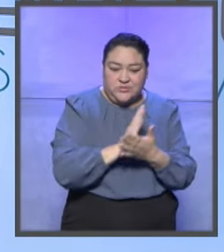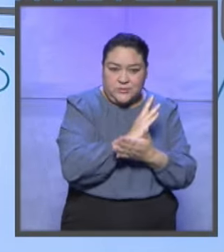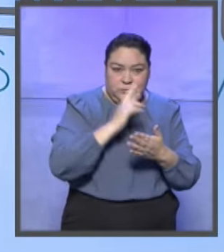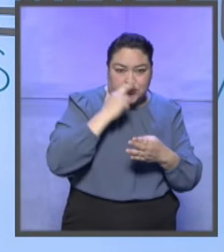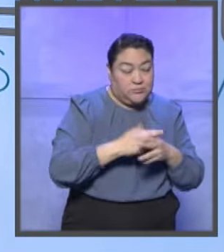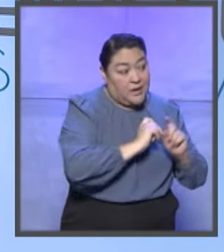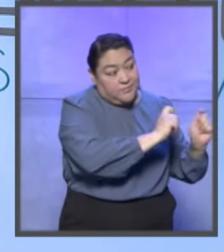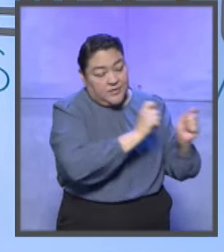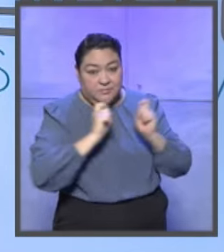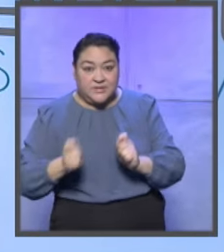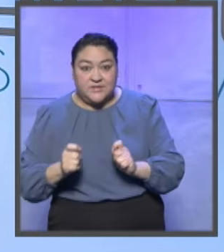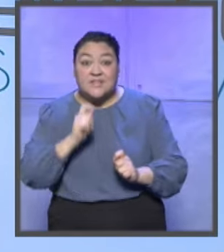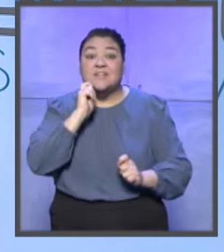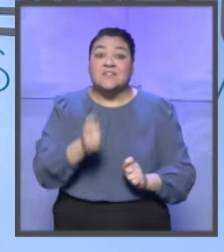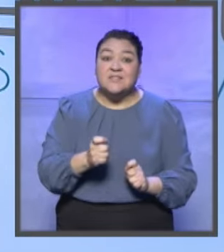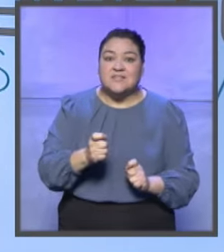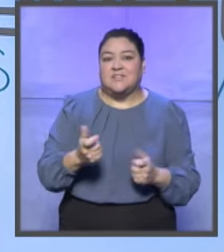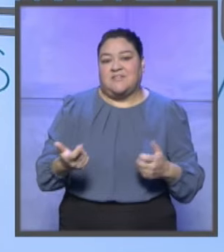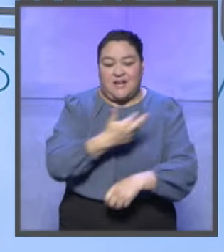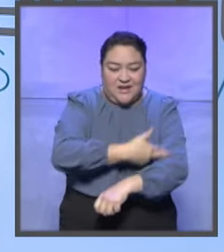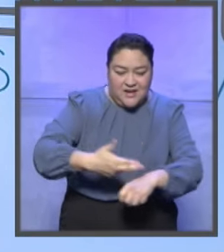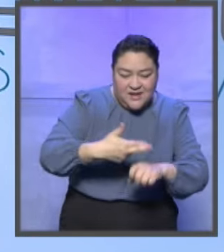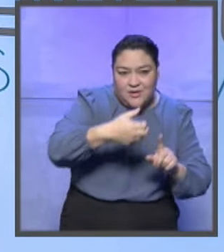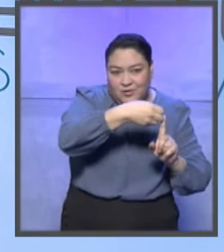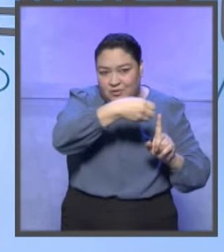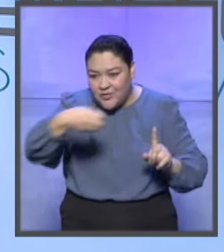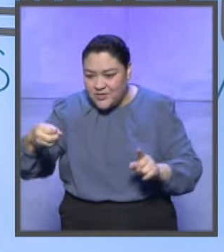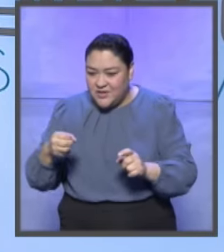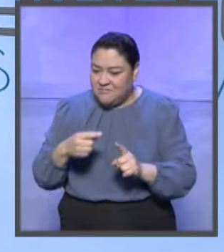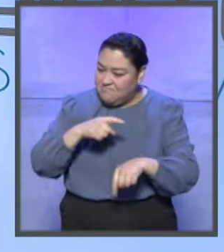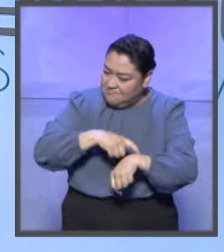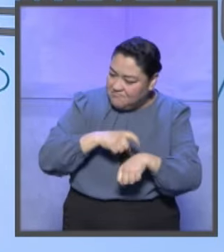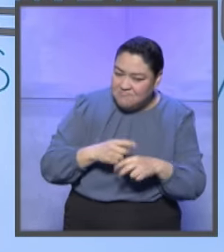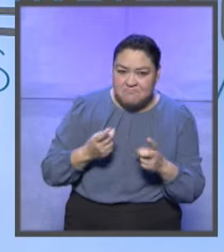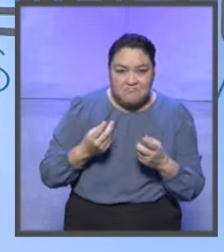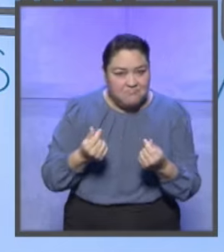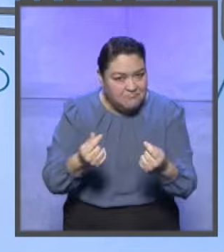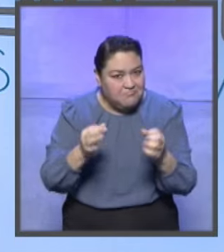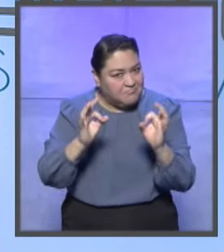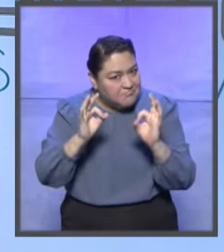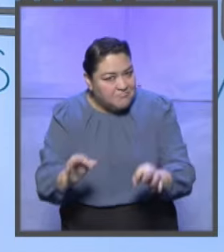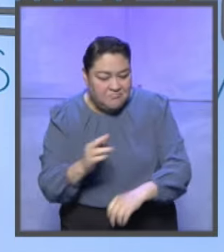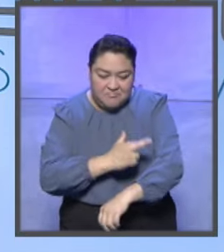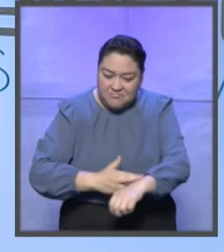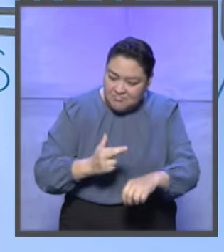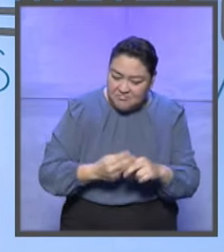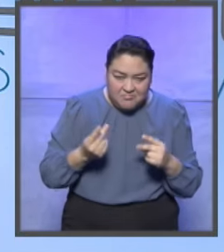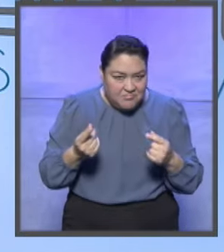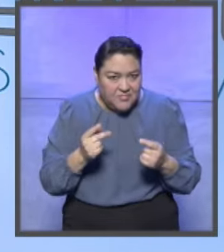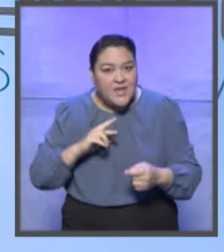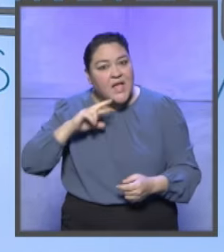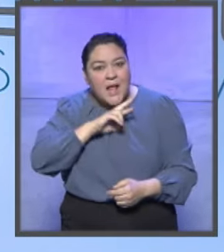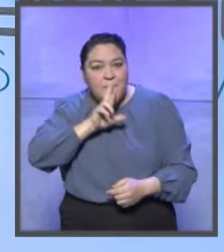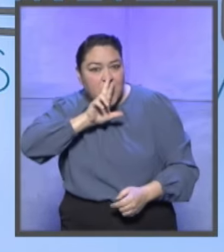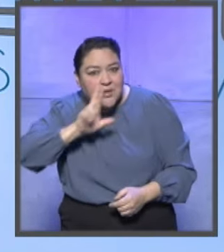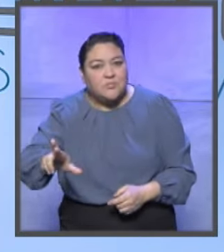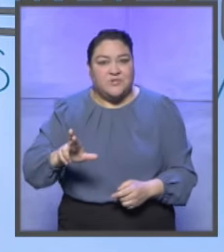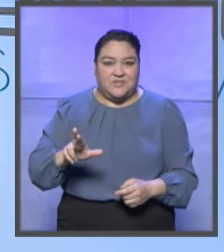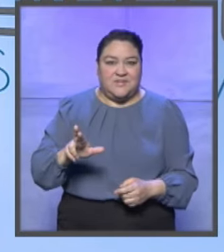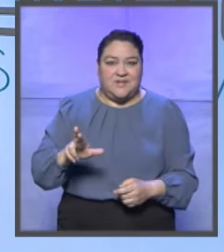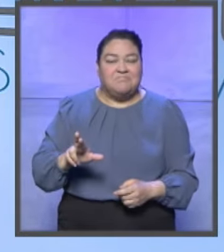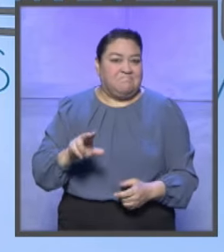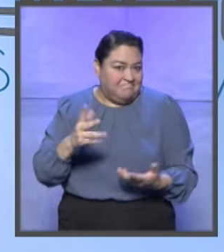permite que la justicia electoral funcione adecuadamente, también en tiempos adecuados, es una justicia muy rápida, muy pronta,